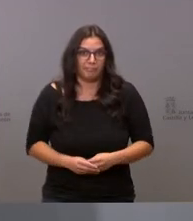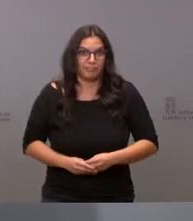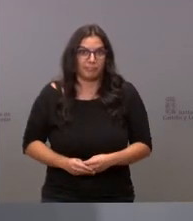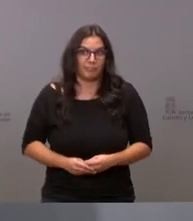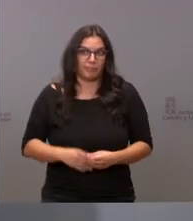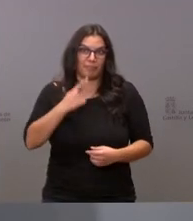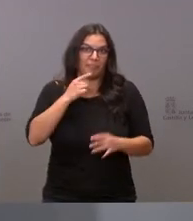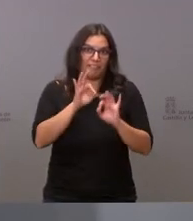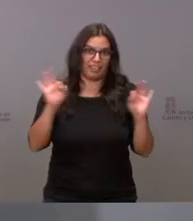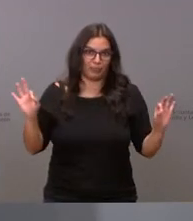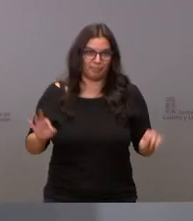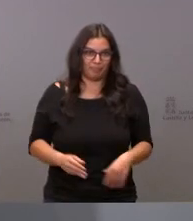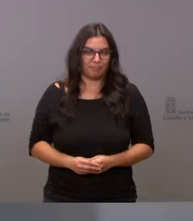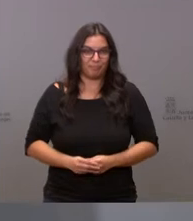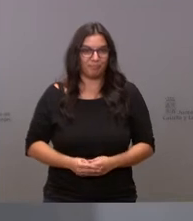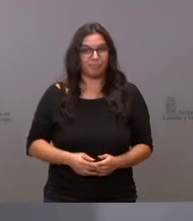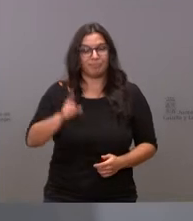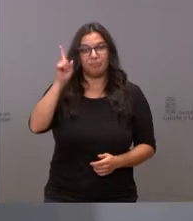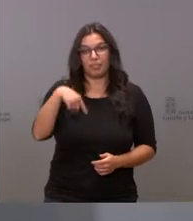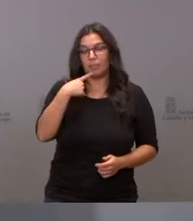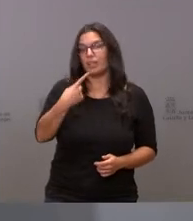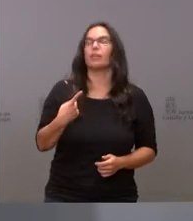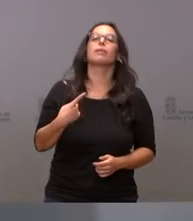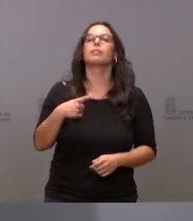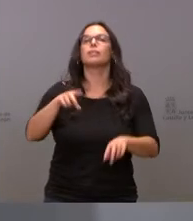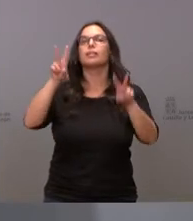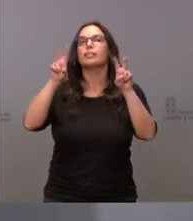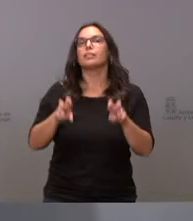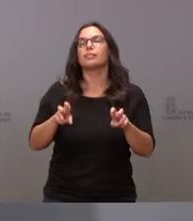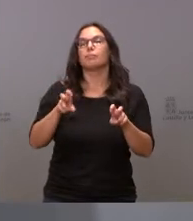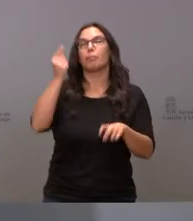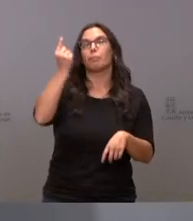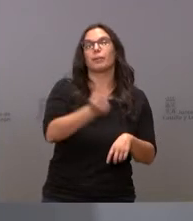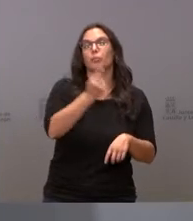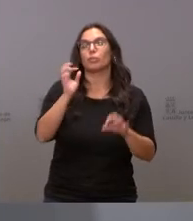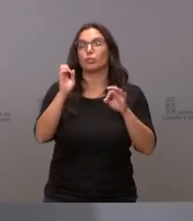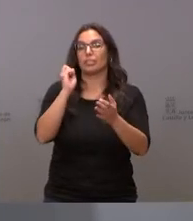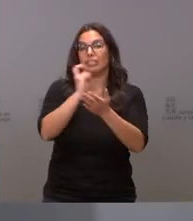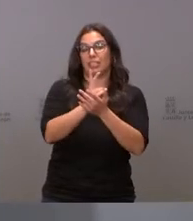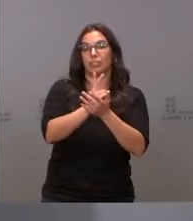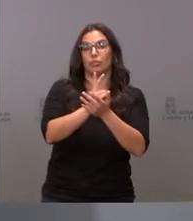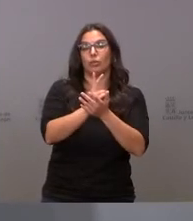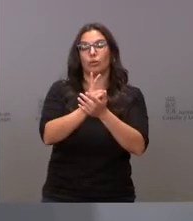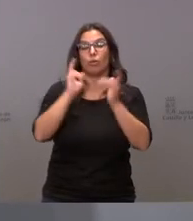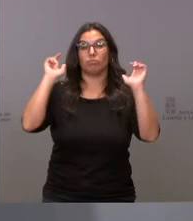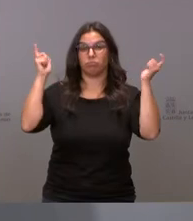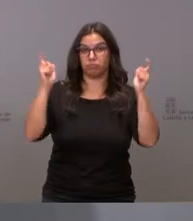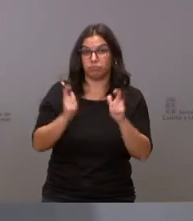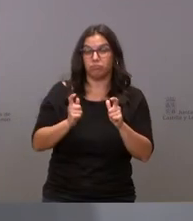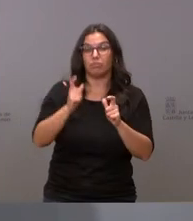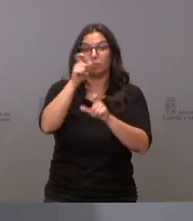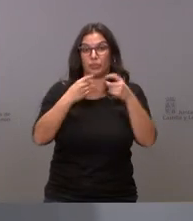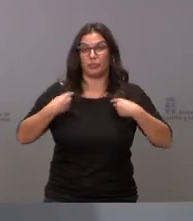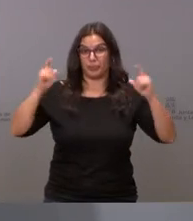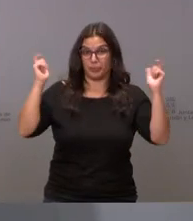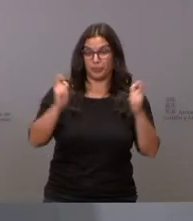palabras también hay que decir que en lo que corresponde al presupuesto reto demográfico eso que hemos estado insistiendo tantas veces que ha sido objeto